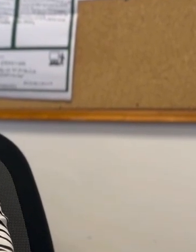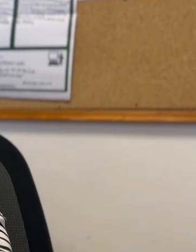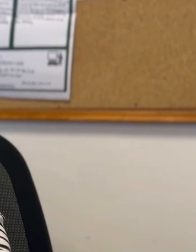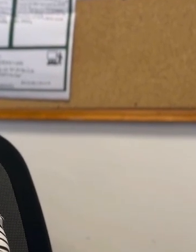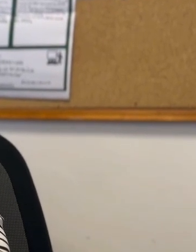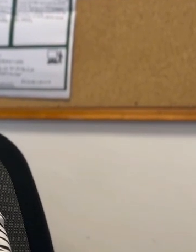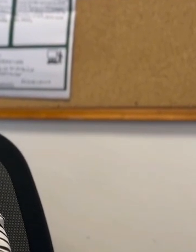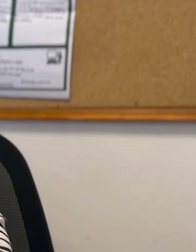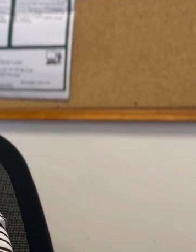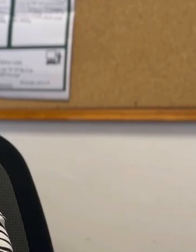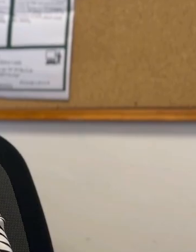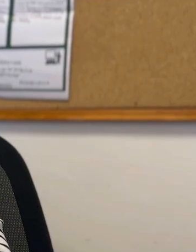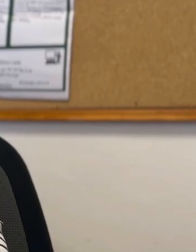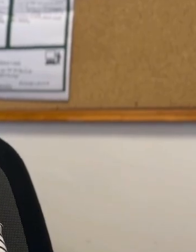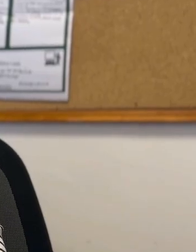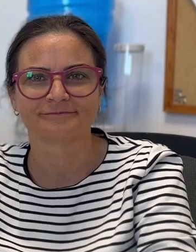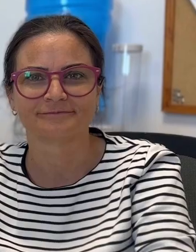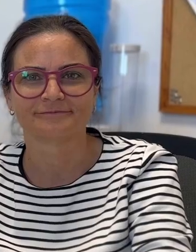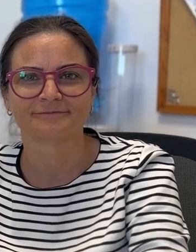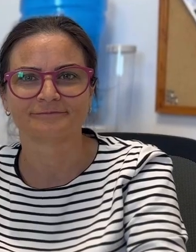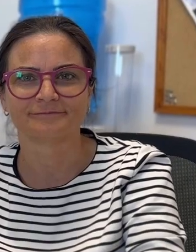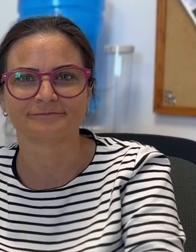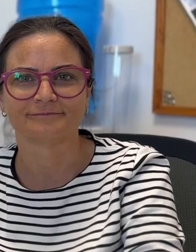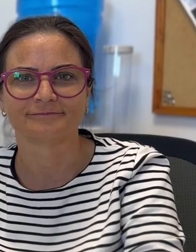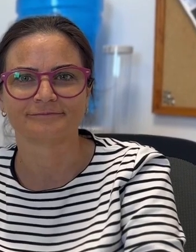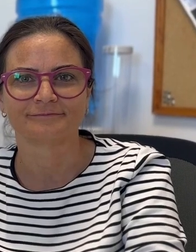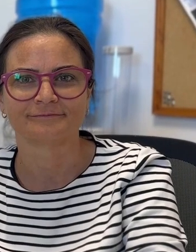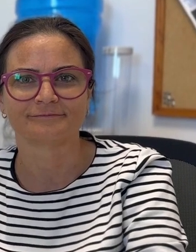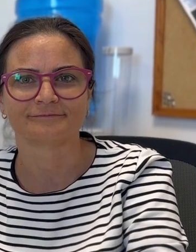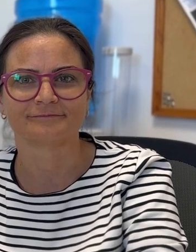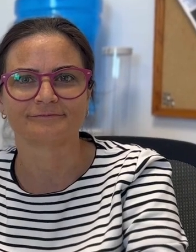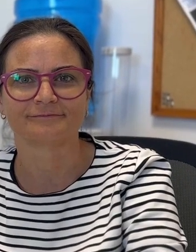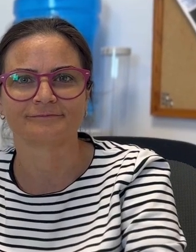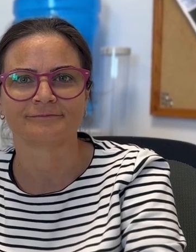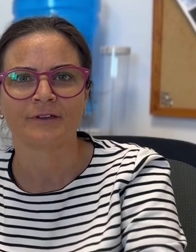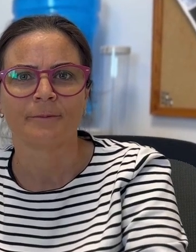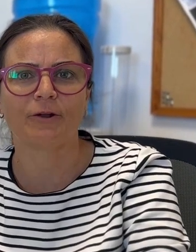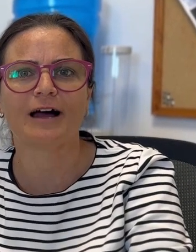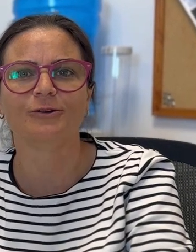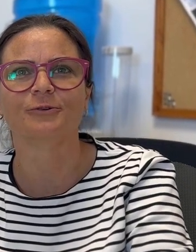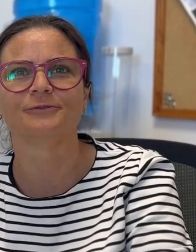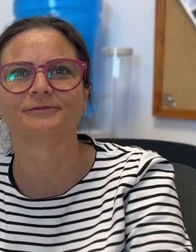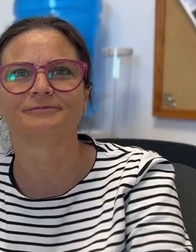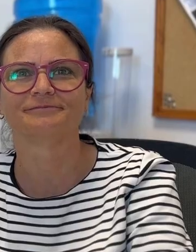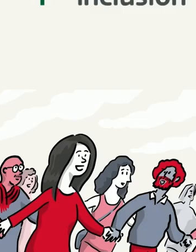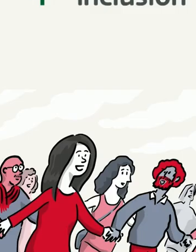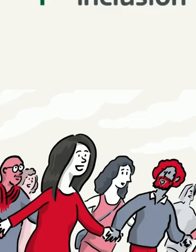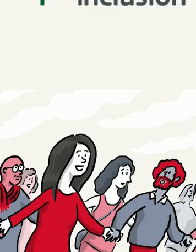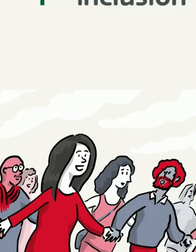dan un poco de miedo, pero se superan. Si te dan miedo, hazle con miedo. ¡Pero hazlo!